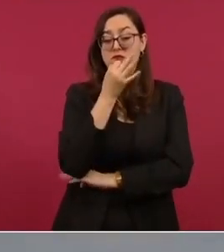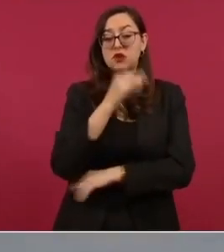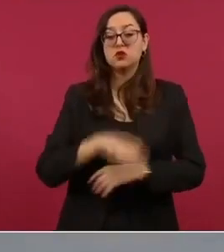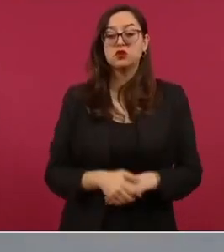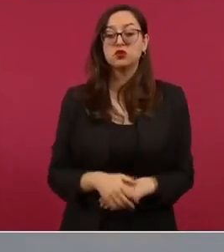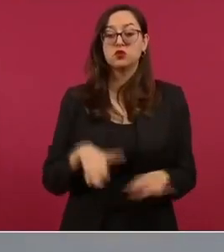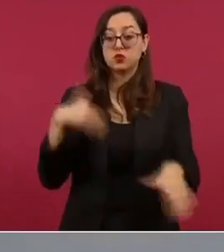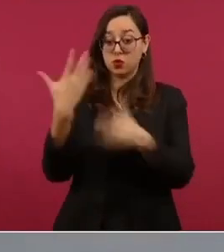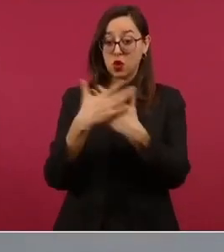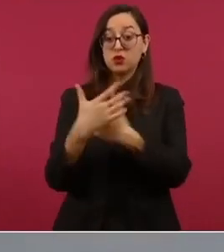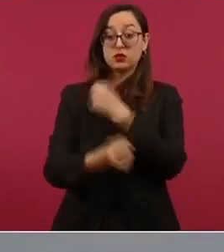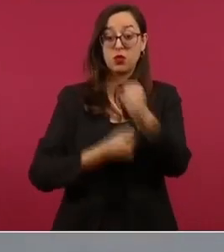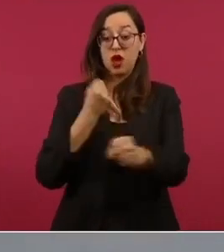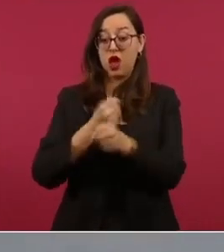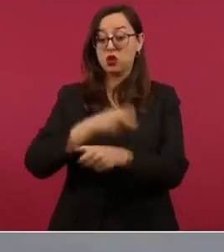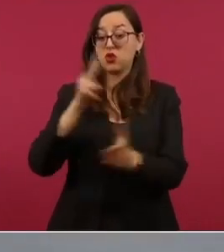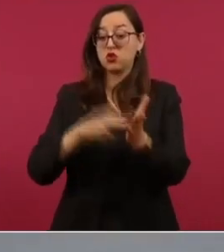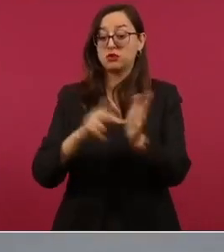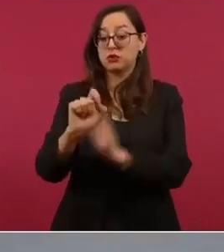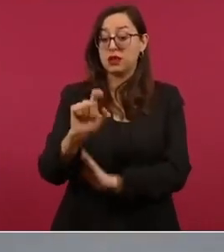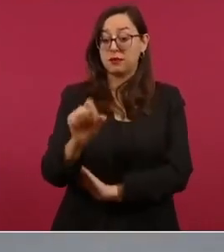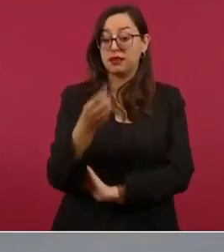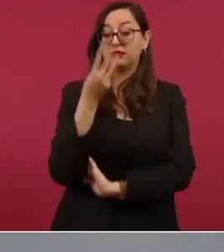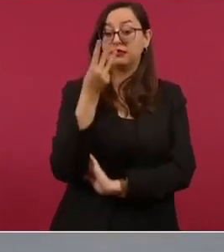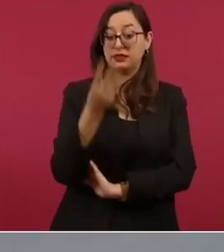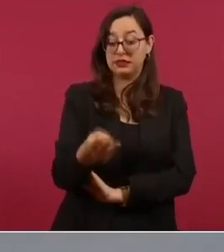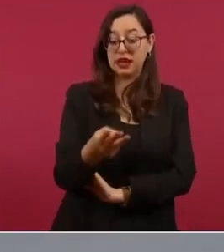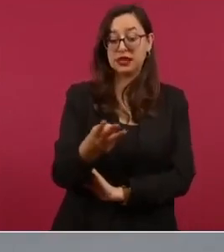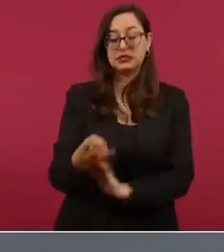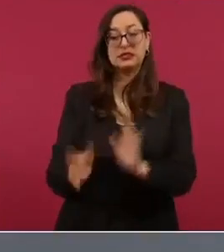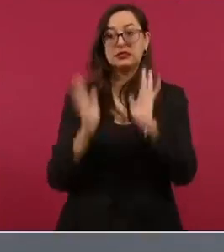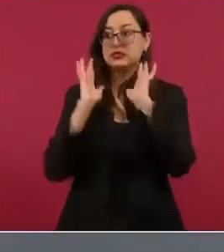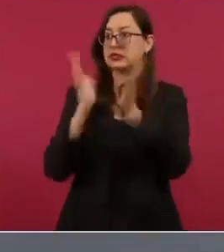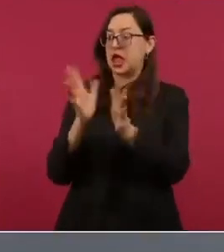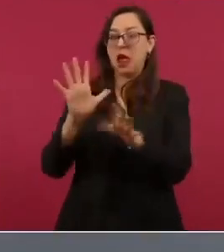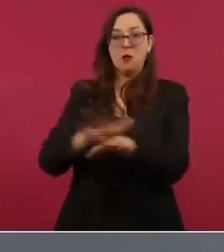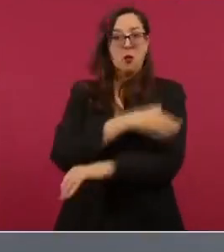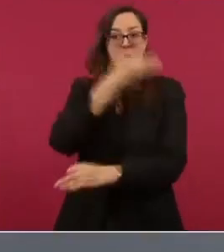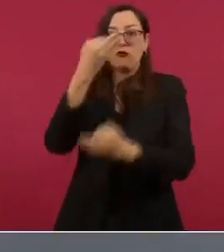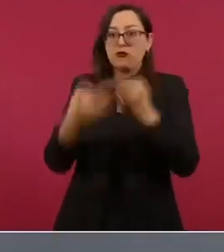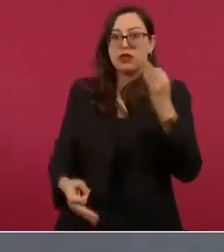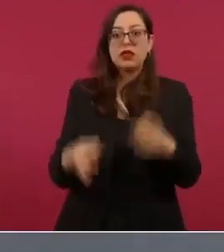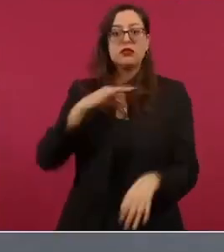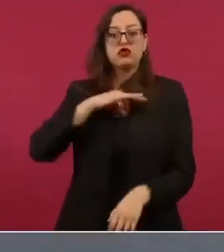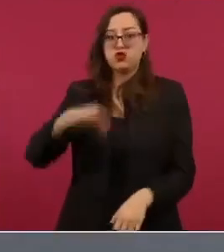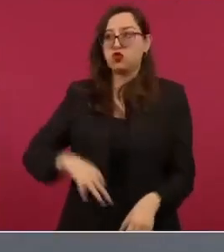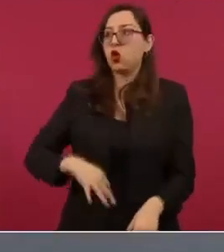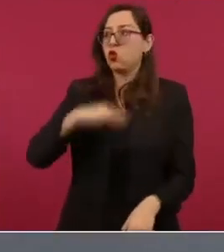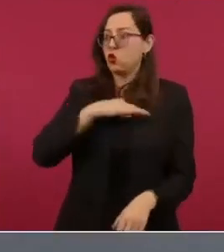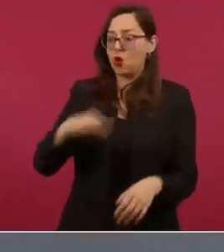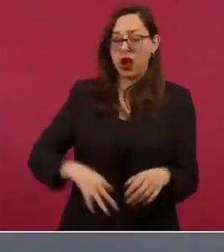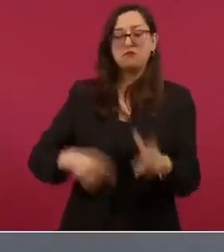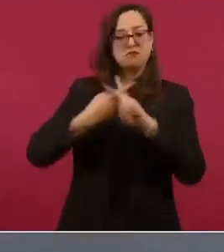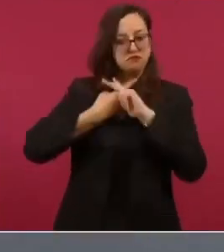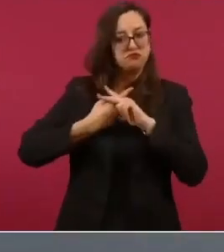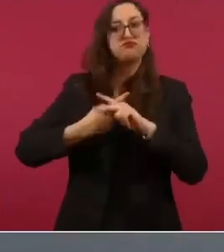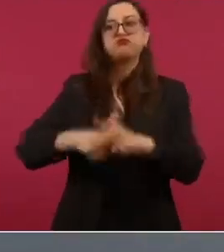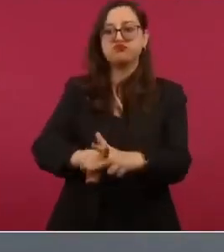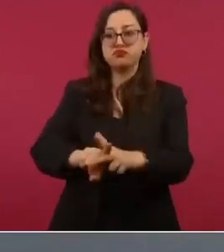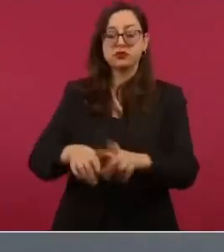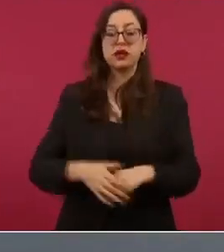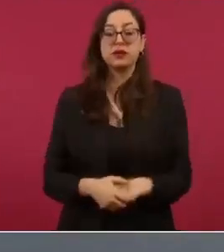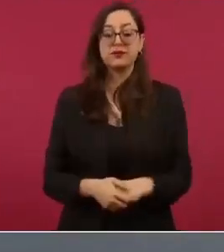a operar el tren a Toluca en fin al término de mi mandato